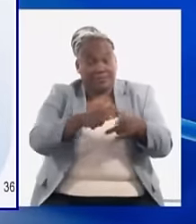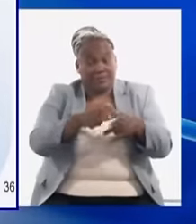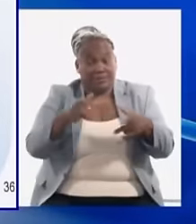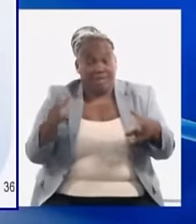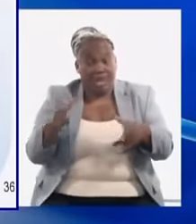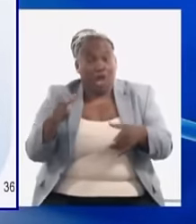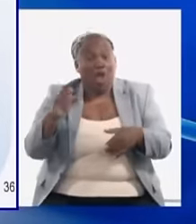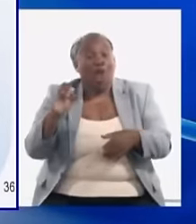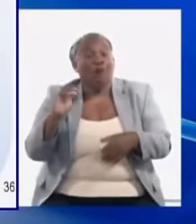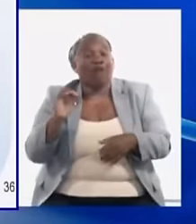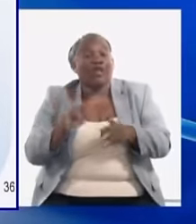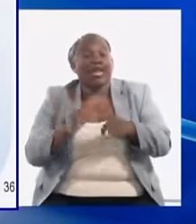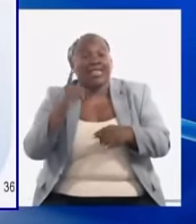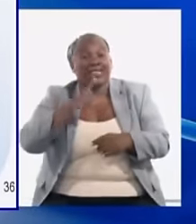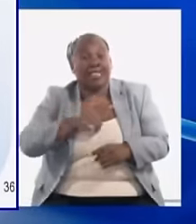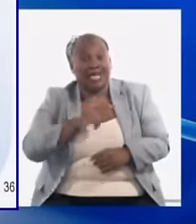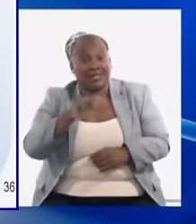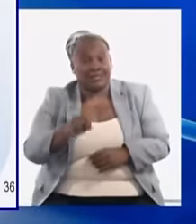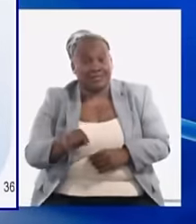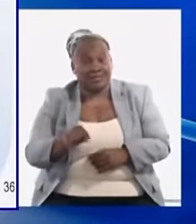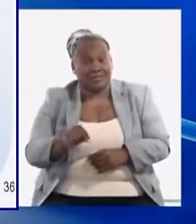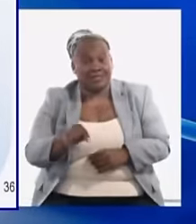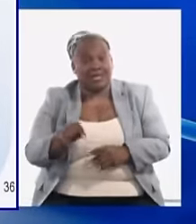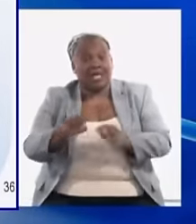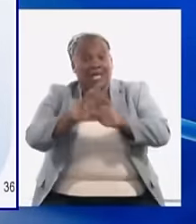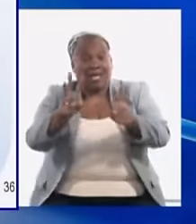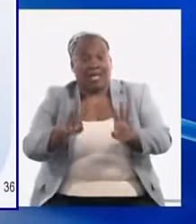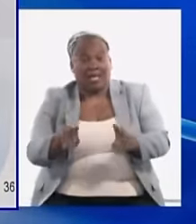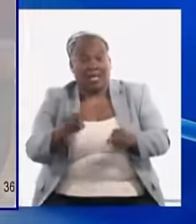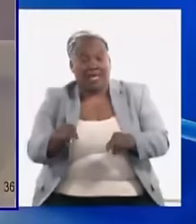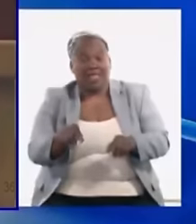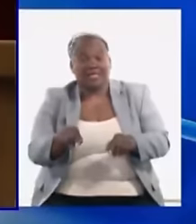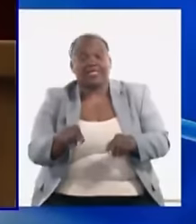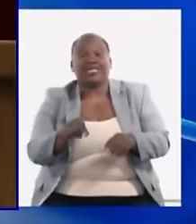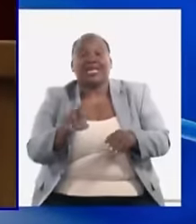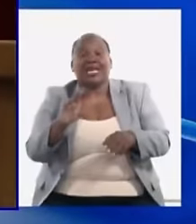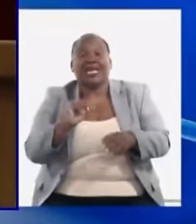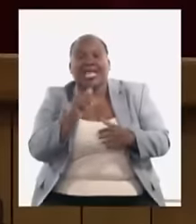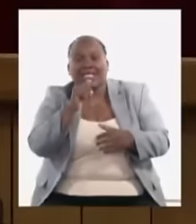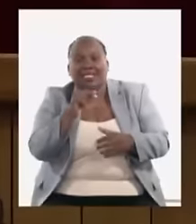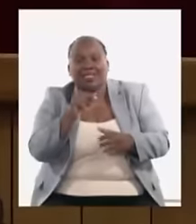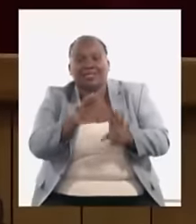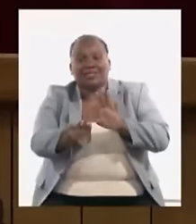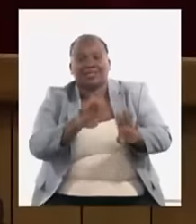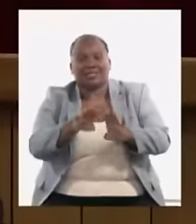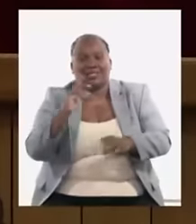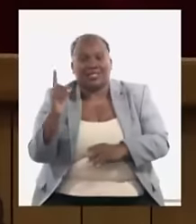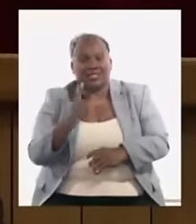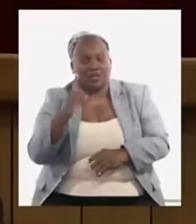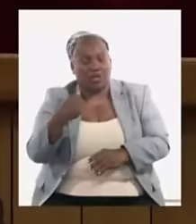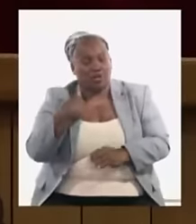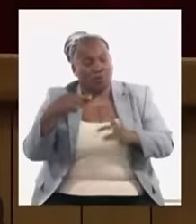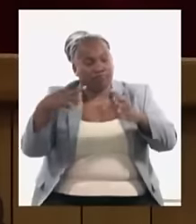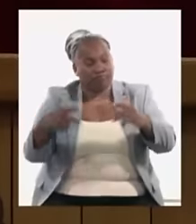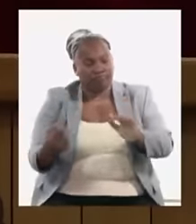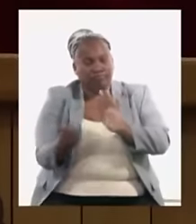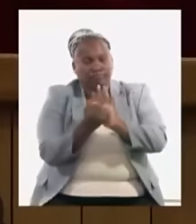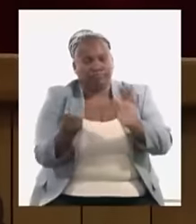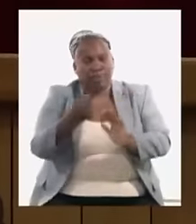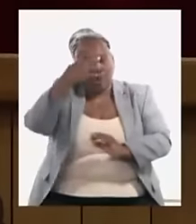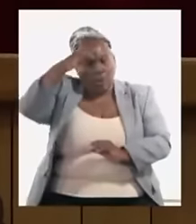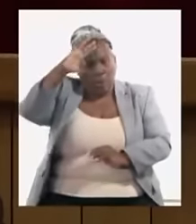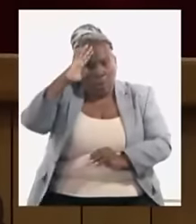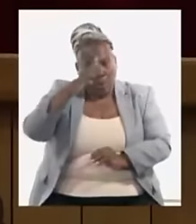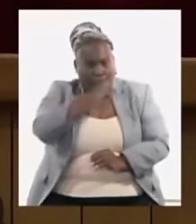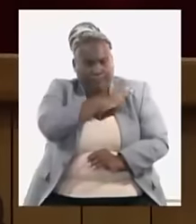oferta posteriormente en la red de tienda nacional yo le ratifico aquí la decisión del país de la dirección